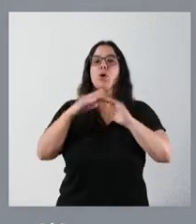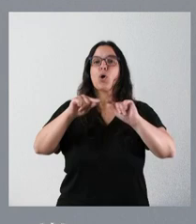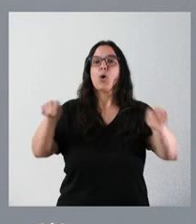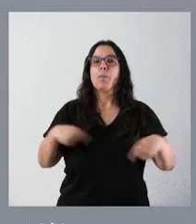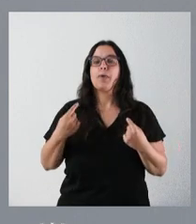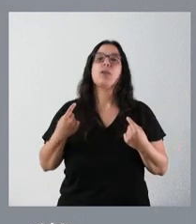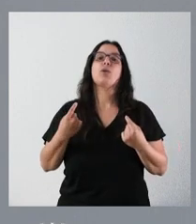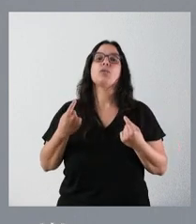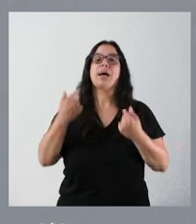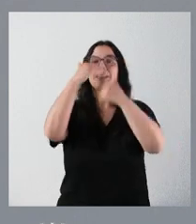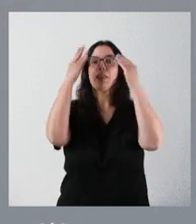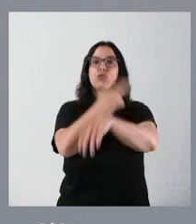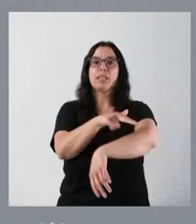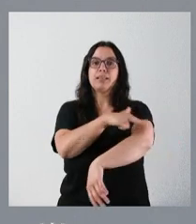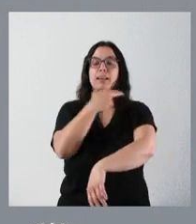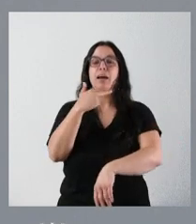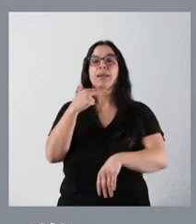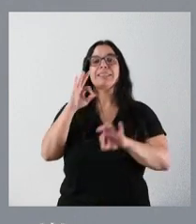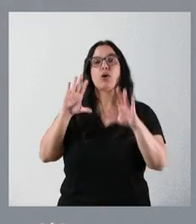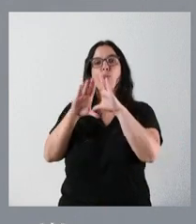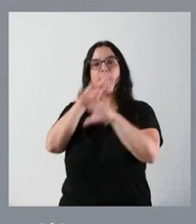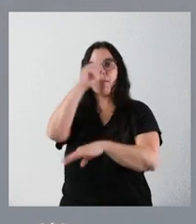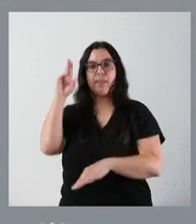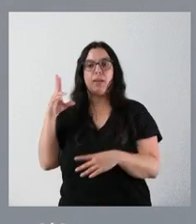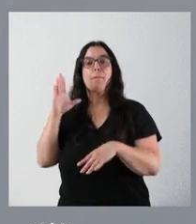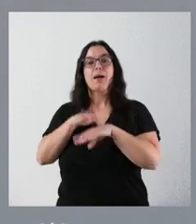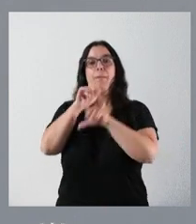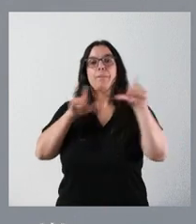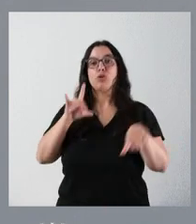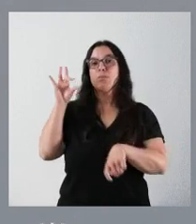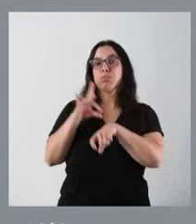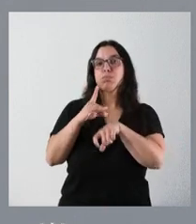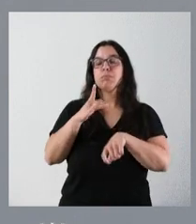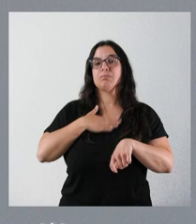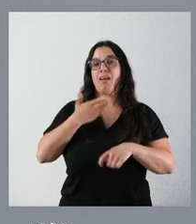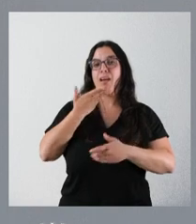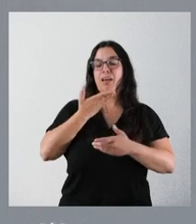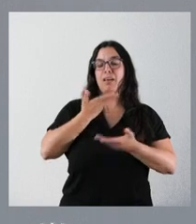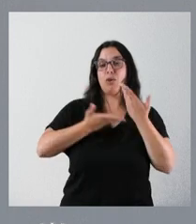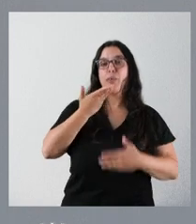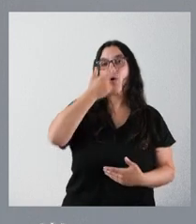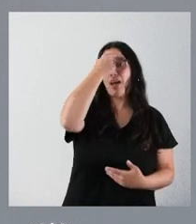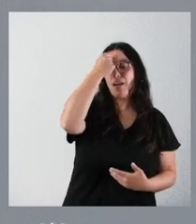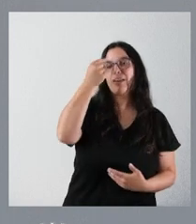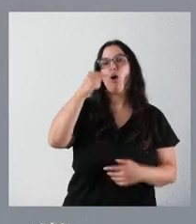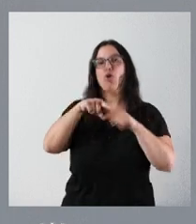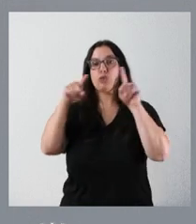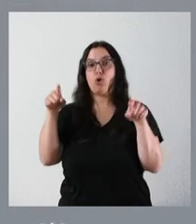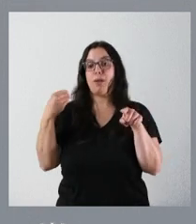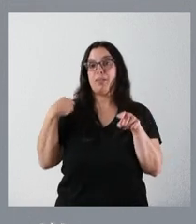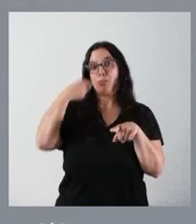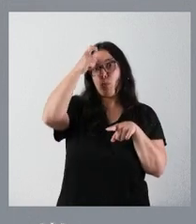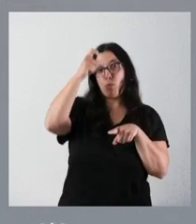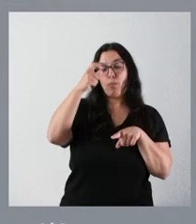Comunidad de Madrid para los pacientes de Ávila y de Segovia. Por un lado, conseguimos esta colaboración en municipios limítrofes que los pacientes de